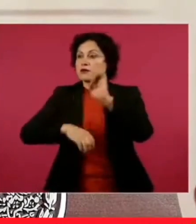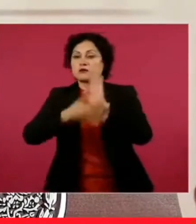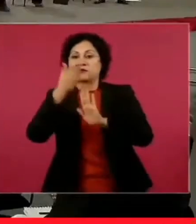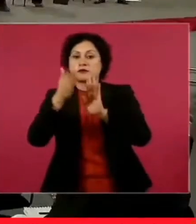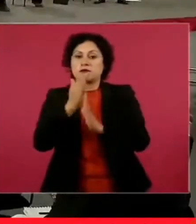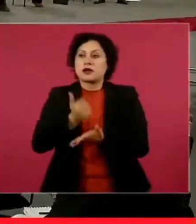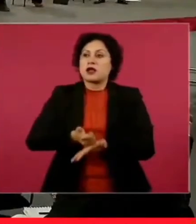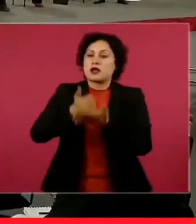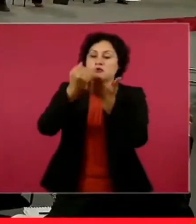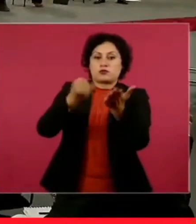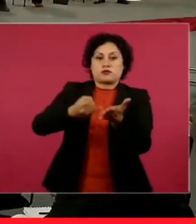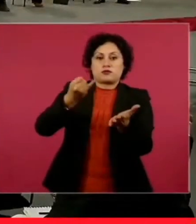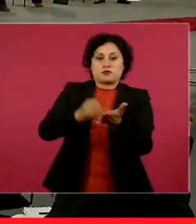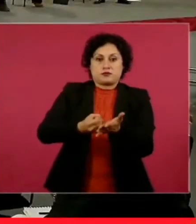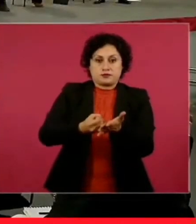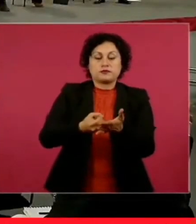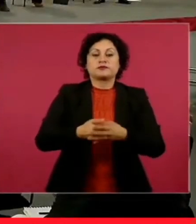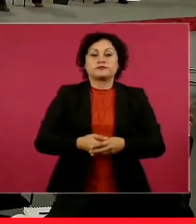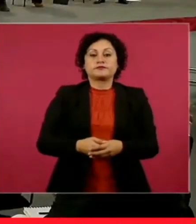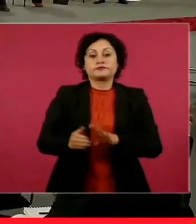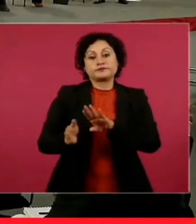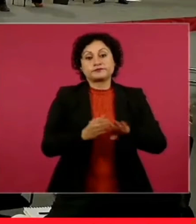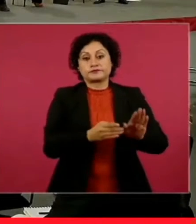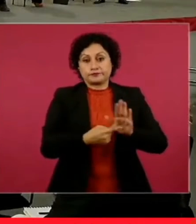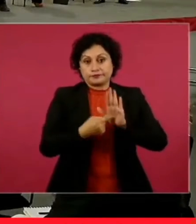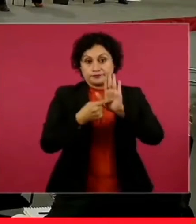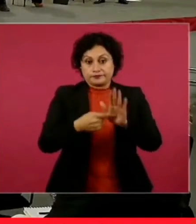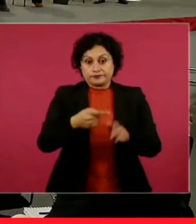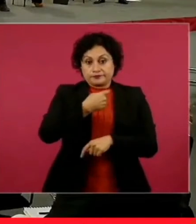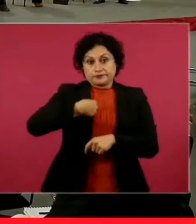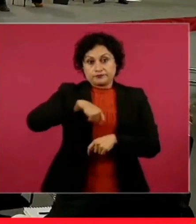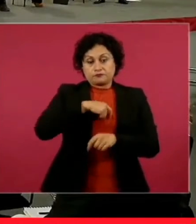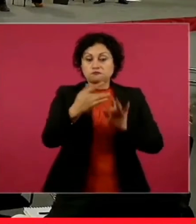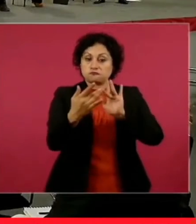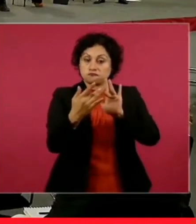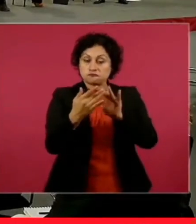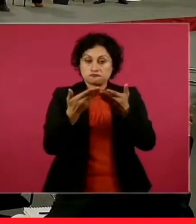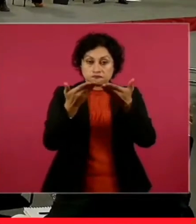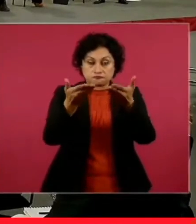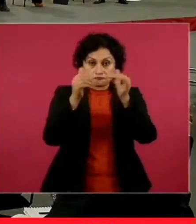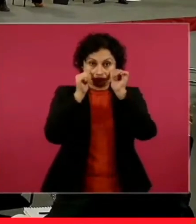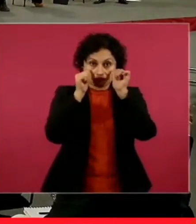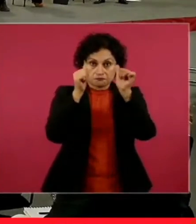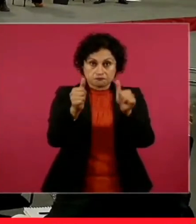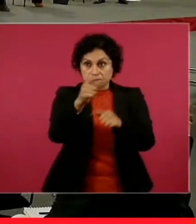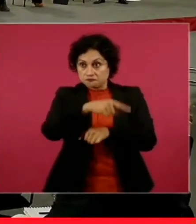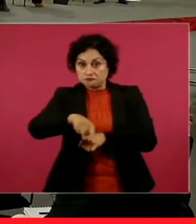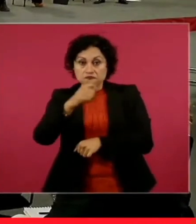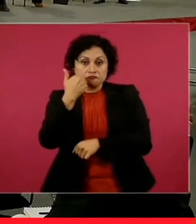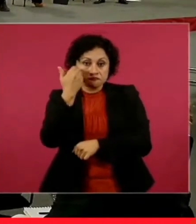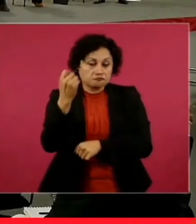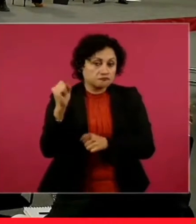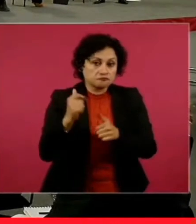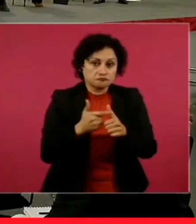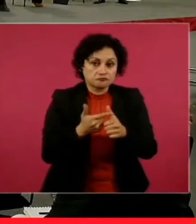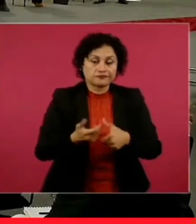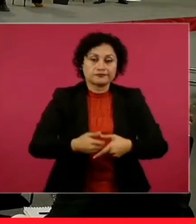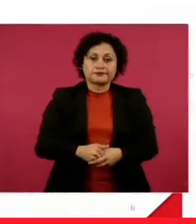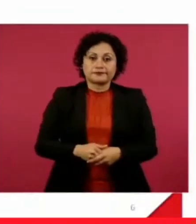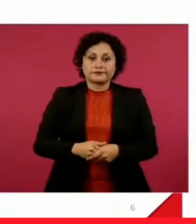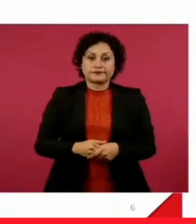esto sería todo. Bueno, en la que sí están nuestros datos de contacto, estamos atentos a cualquier demanda del trabajador. Muchas gracias, presidente.